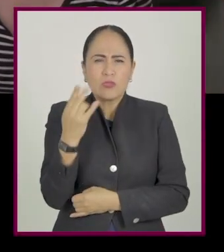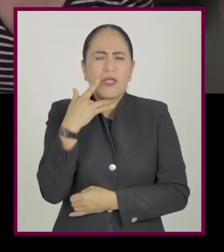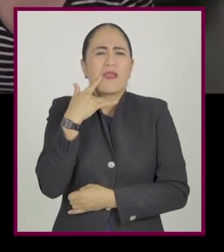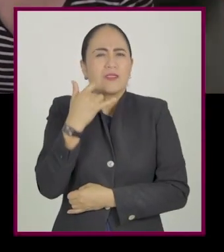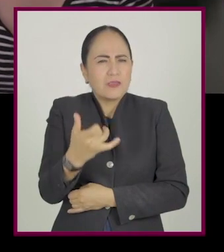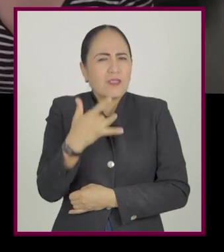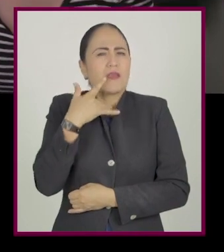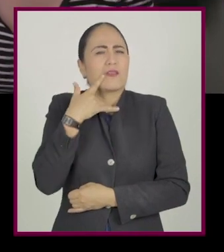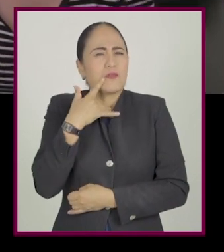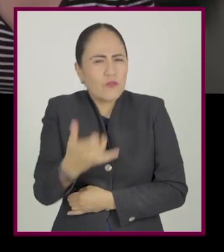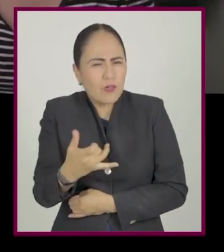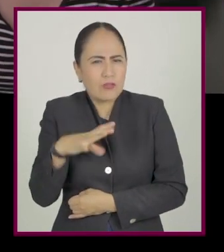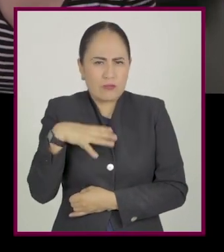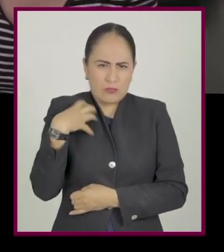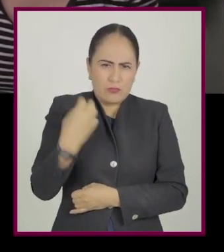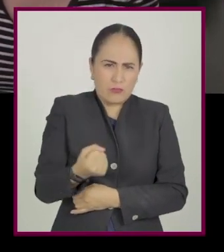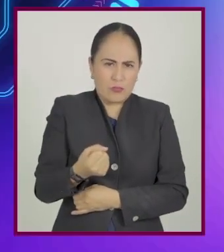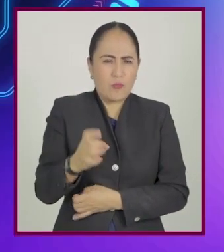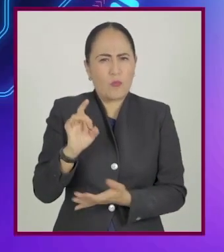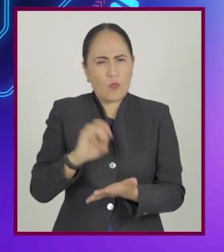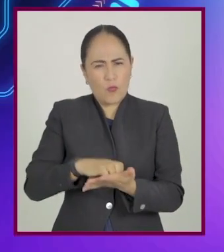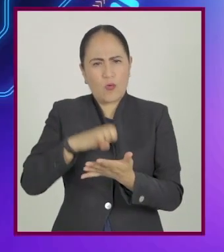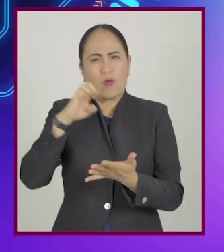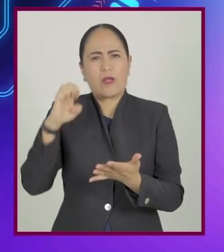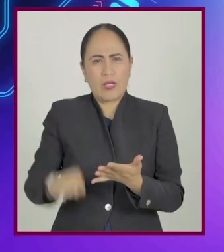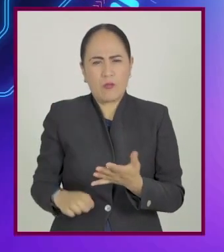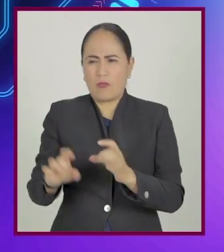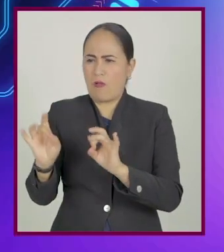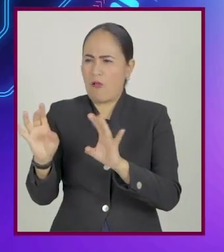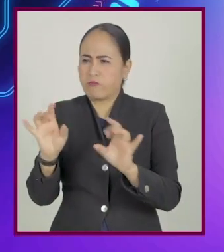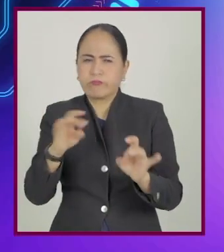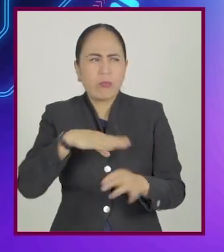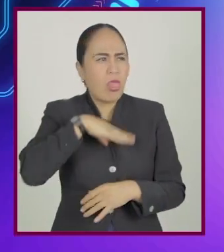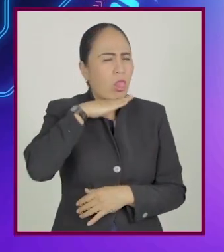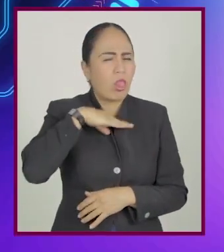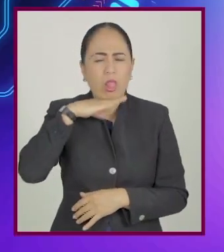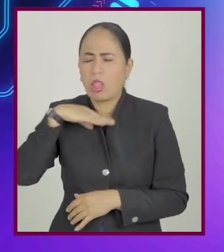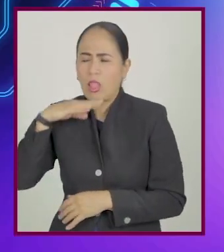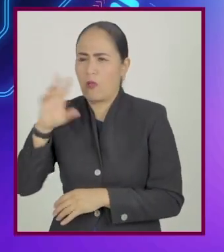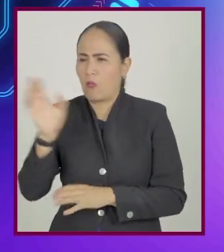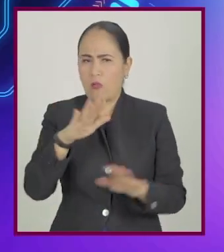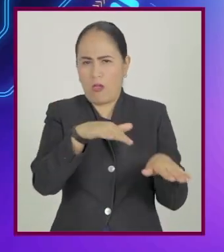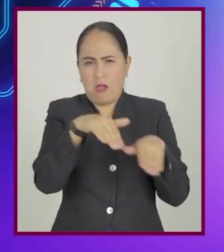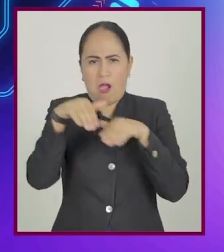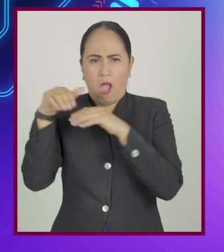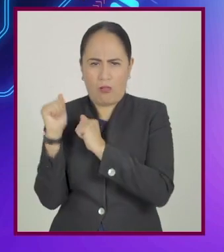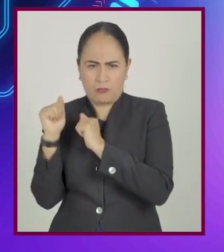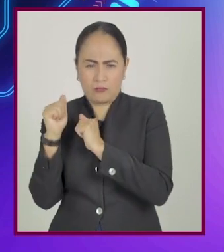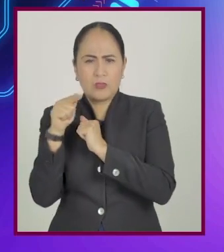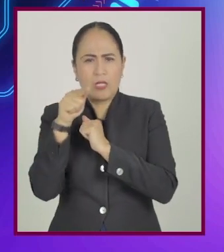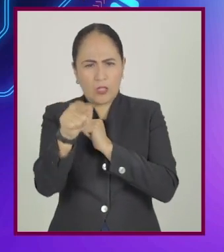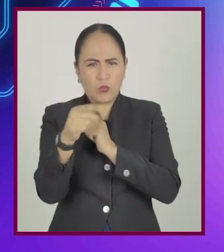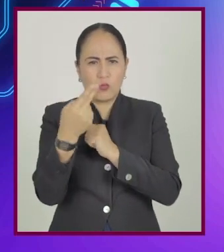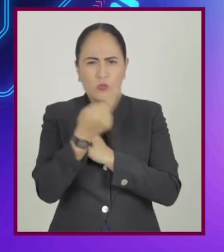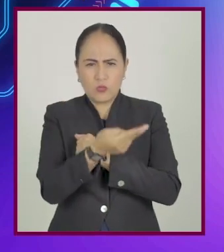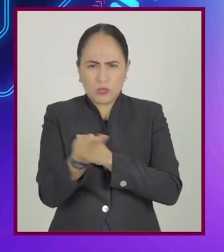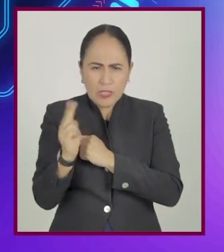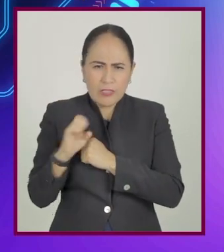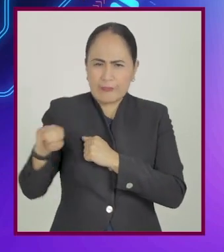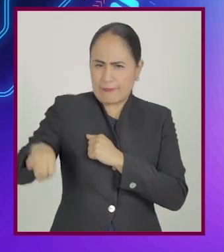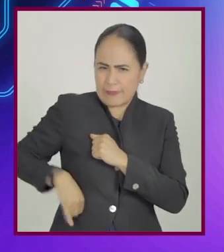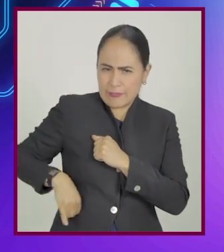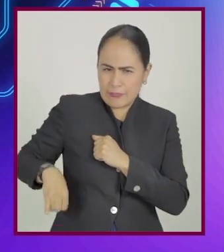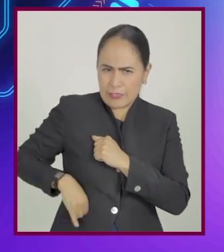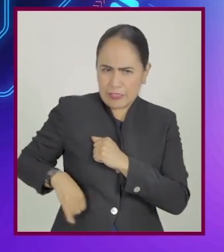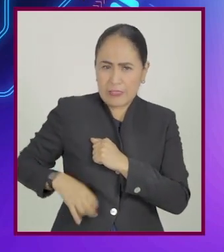que realicen un esfuerzo de su parte. Aléjense de aquellas situaciones que puedan distraerlos. Esto significa que